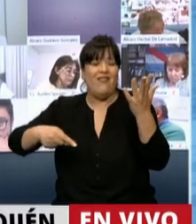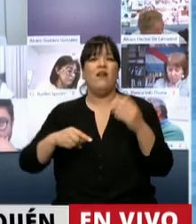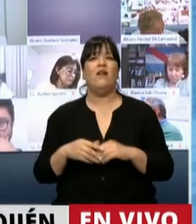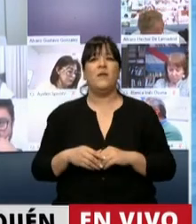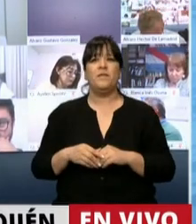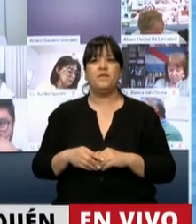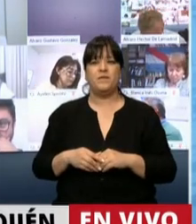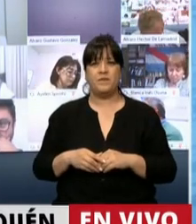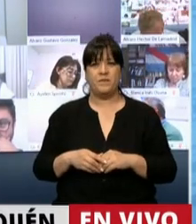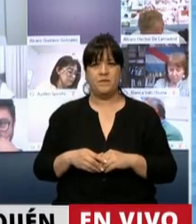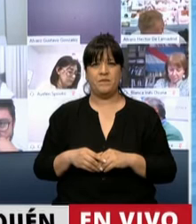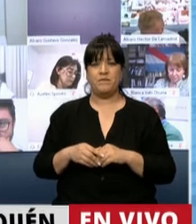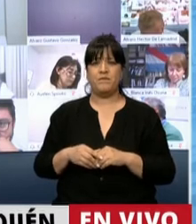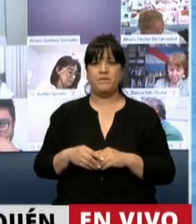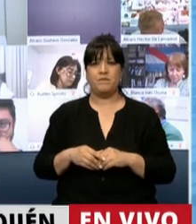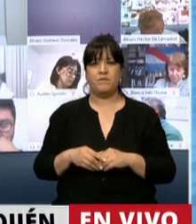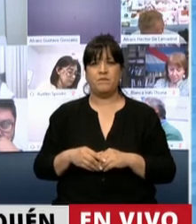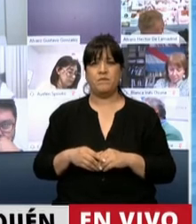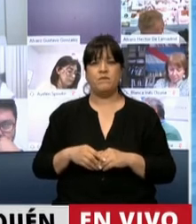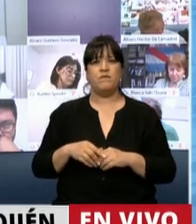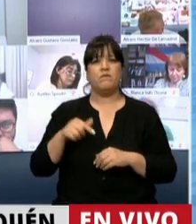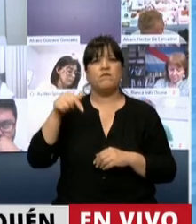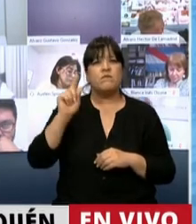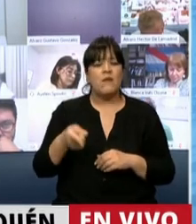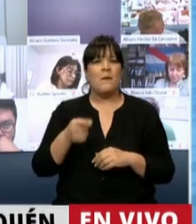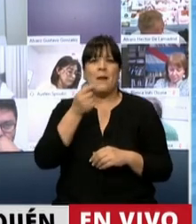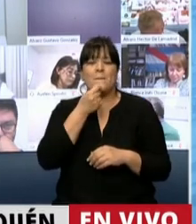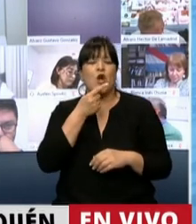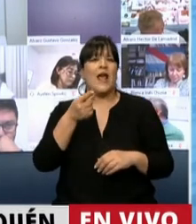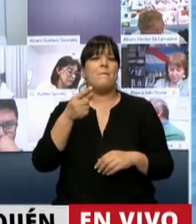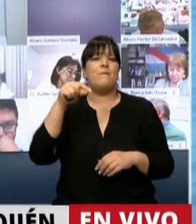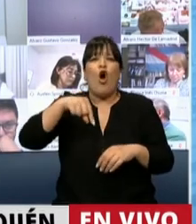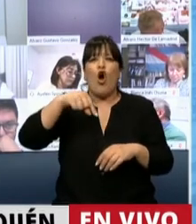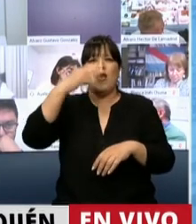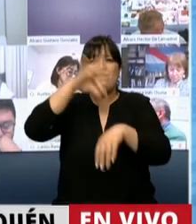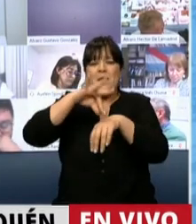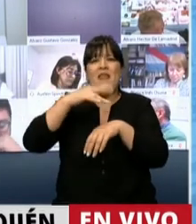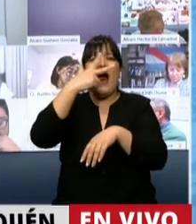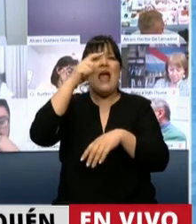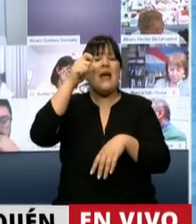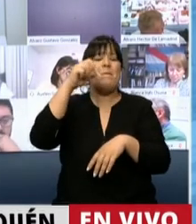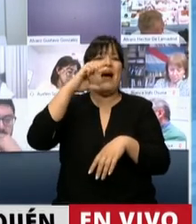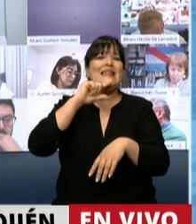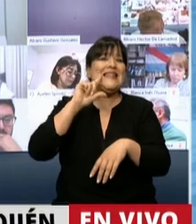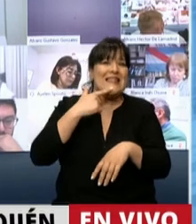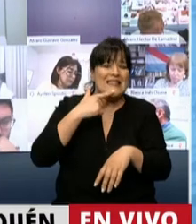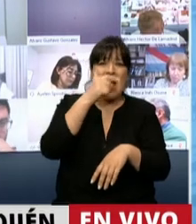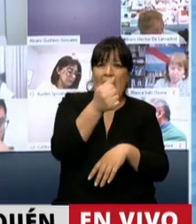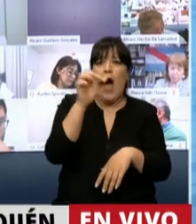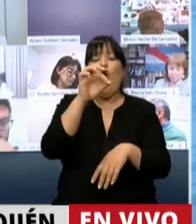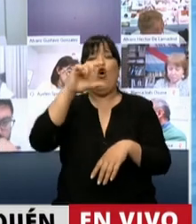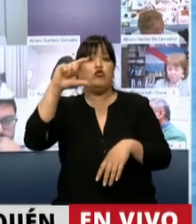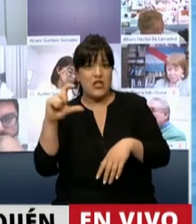hasta hoy prevenir una hepatitis A o C es posible. Como